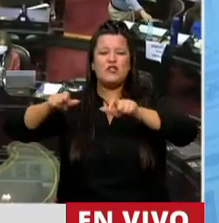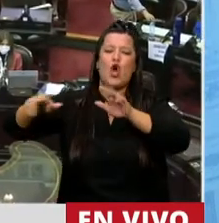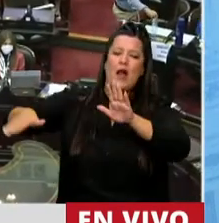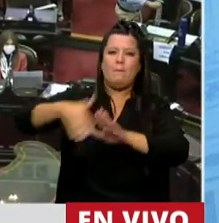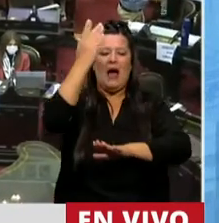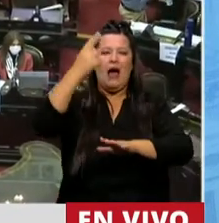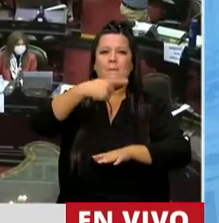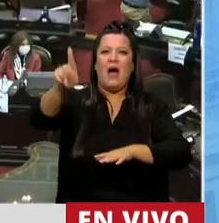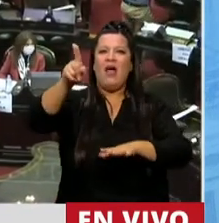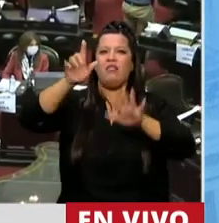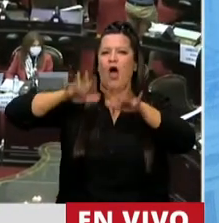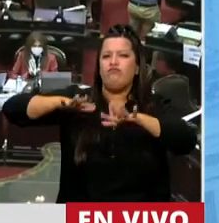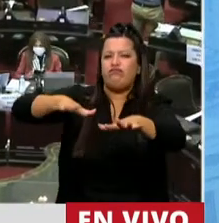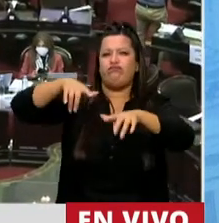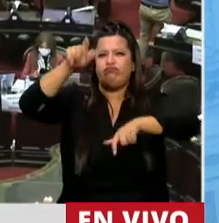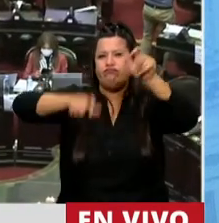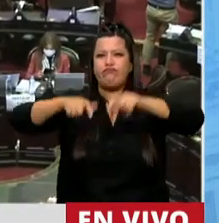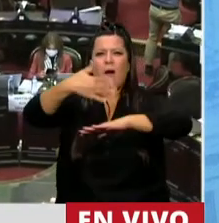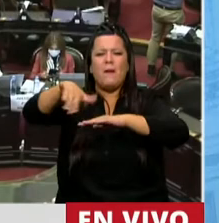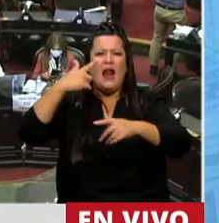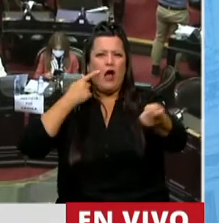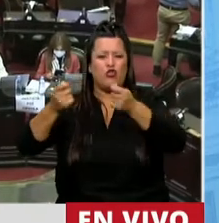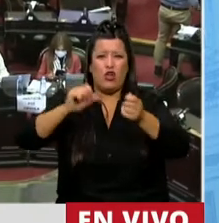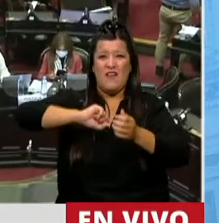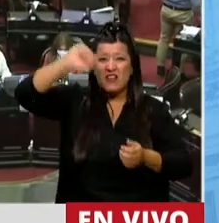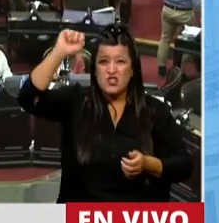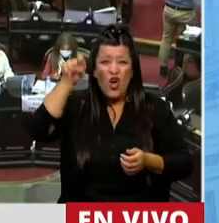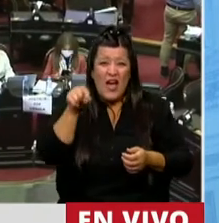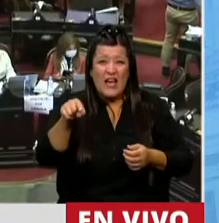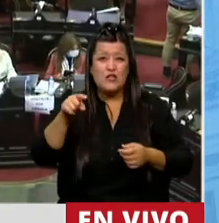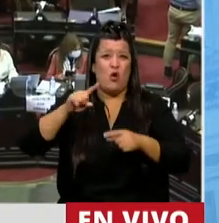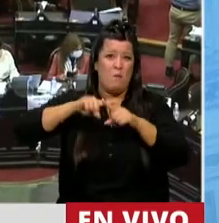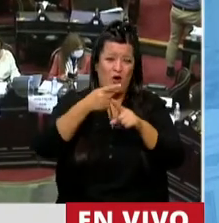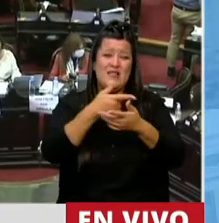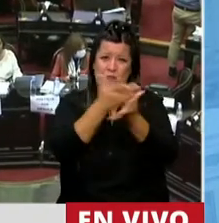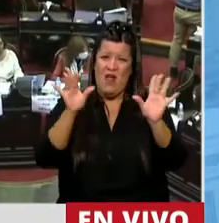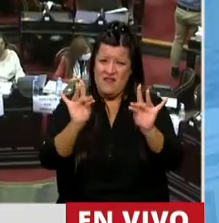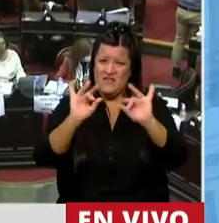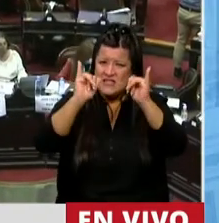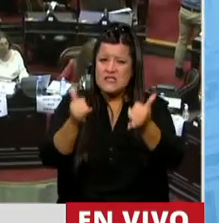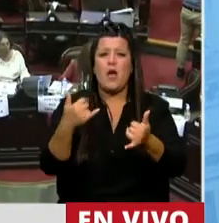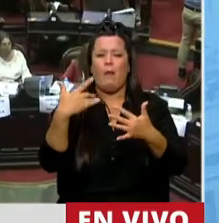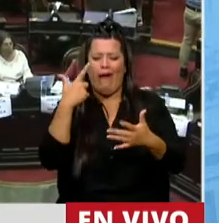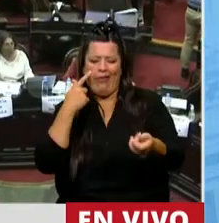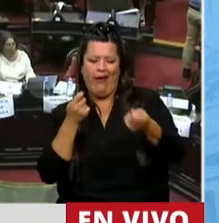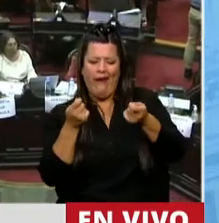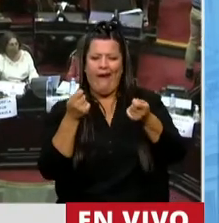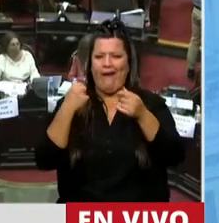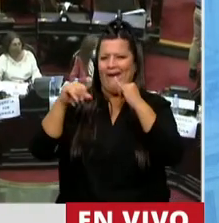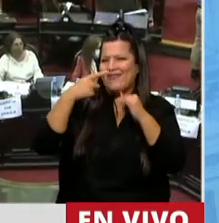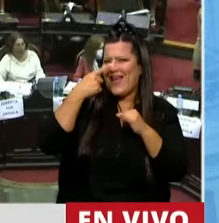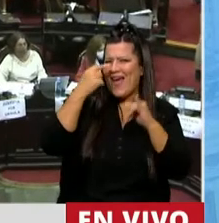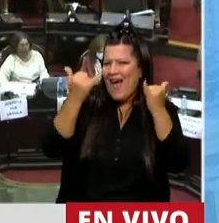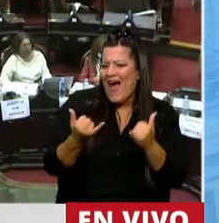calle a controlar la inflación. Es una política pública difícil, sin duda. Puede haber especulación, por supuesto.